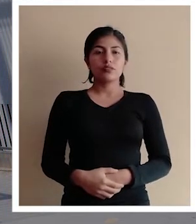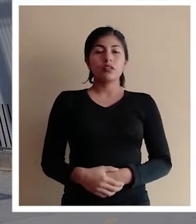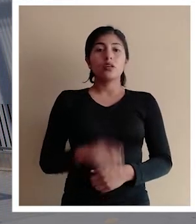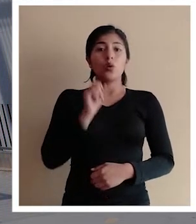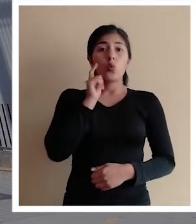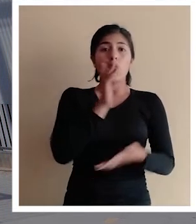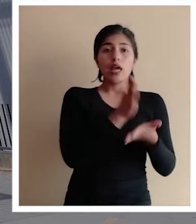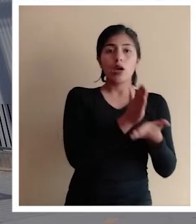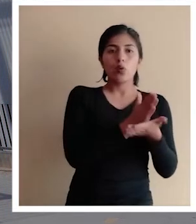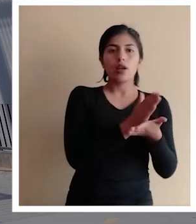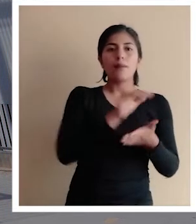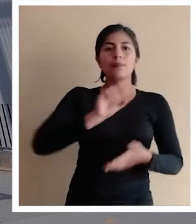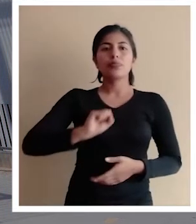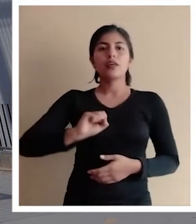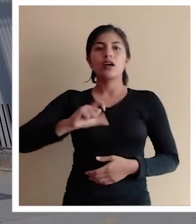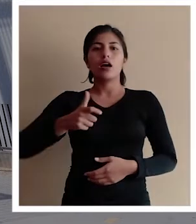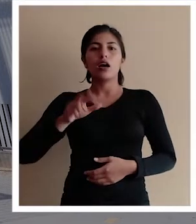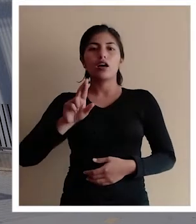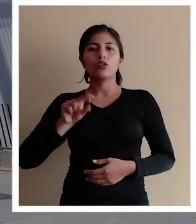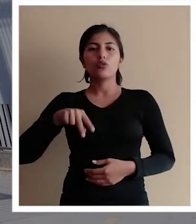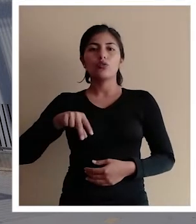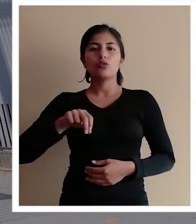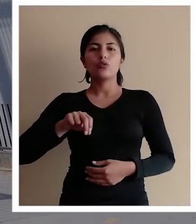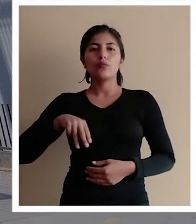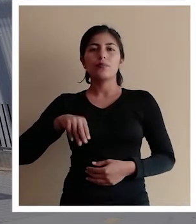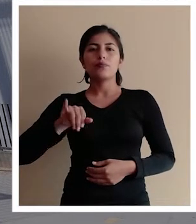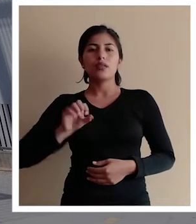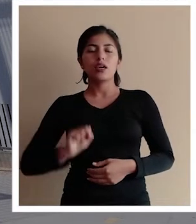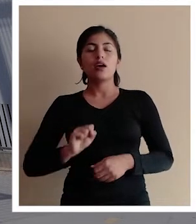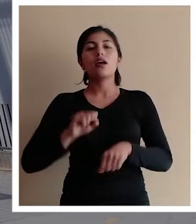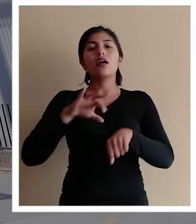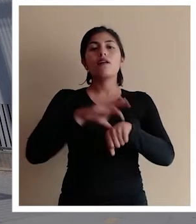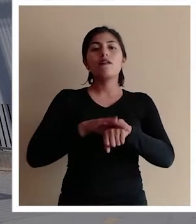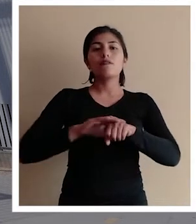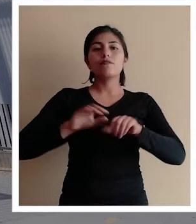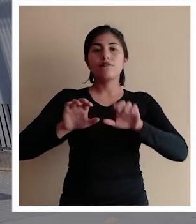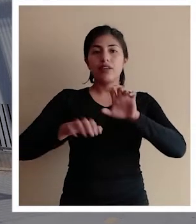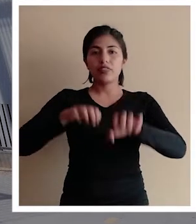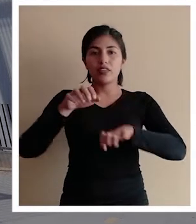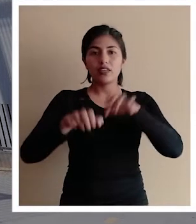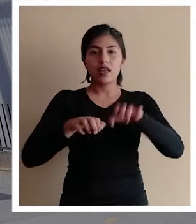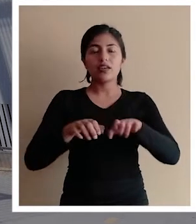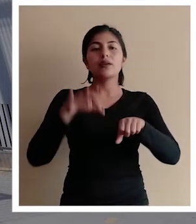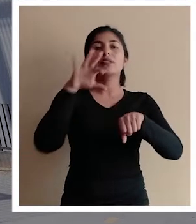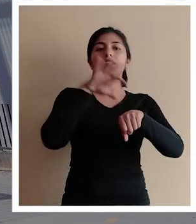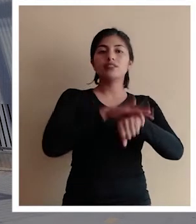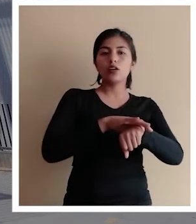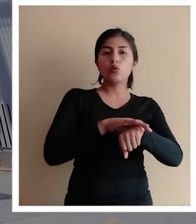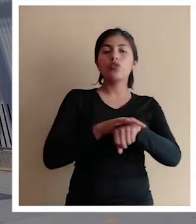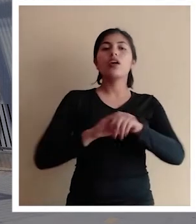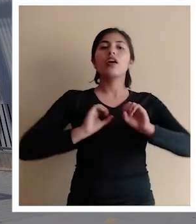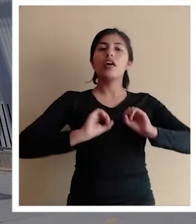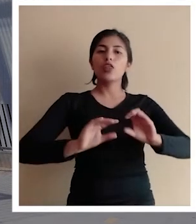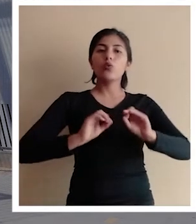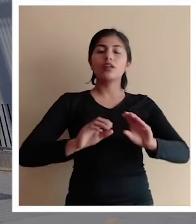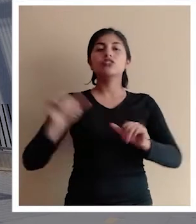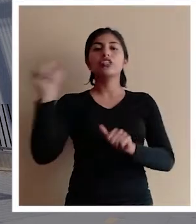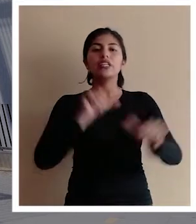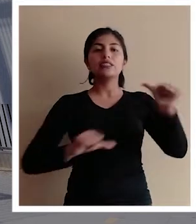Las escuelas que participaron fueron Agronomía y Veterinaria, Salud, Educación y Ciencias Sociales.